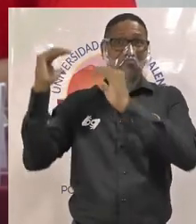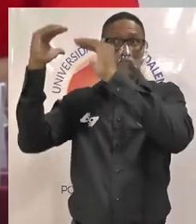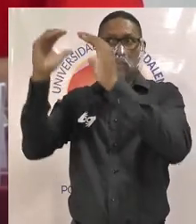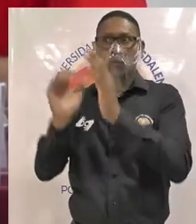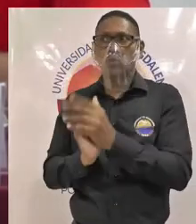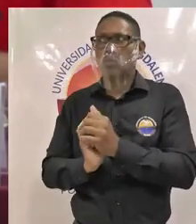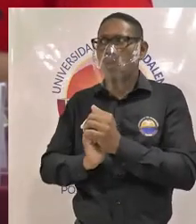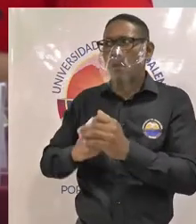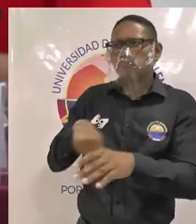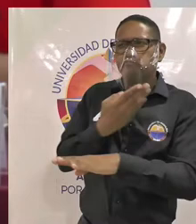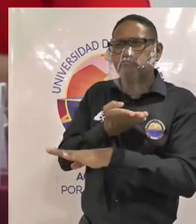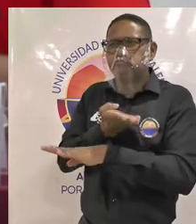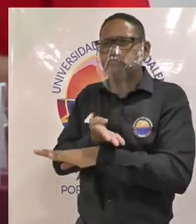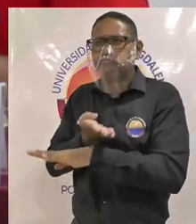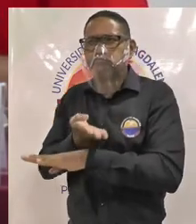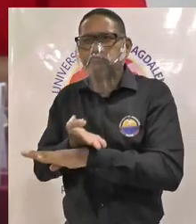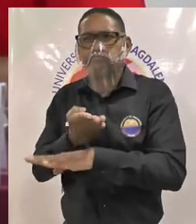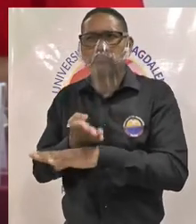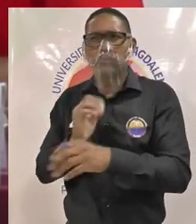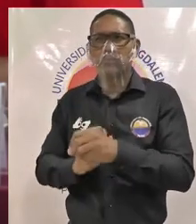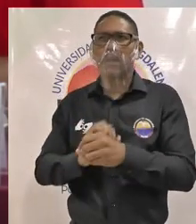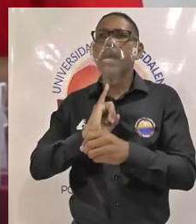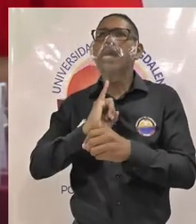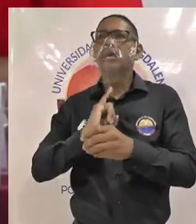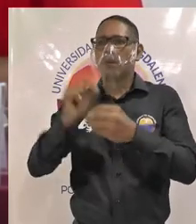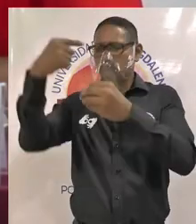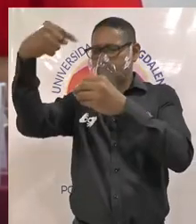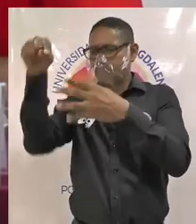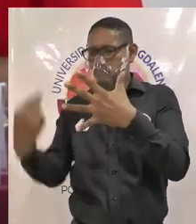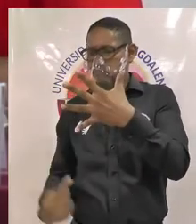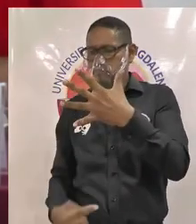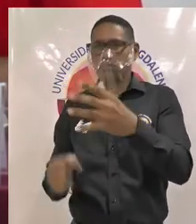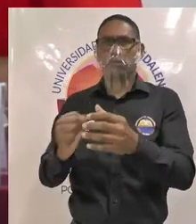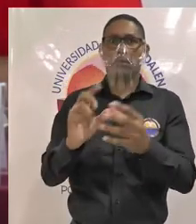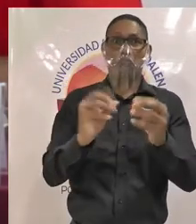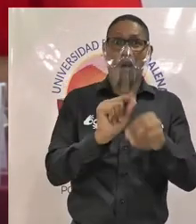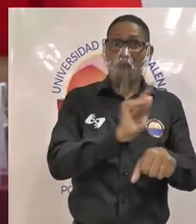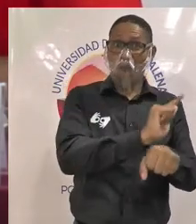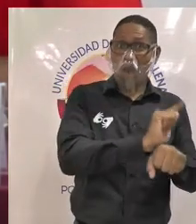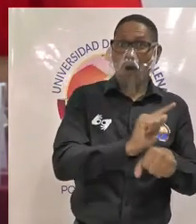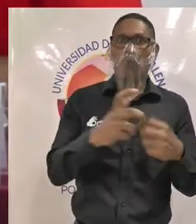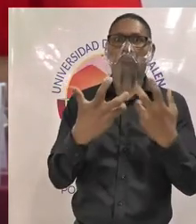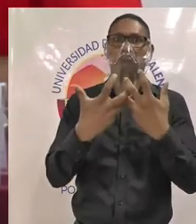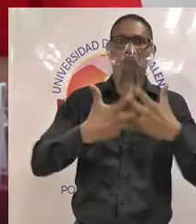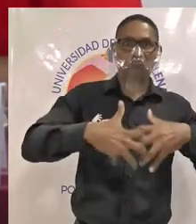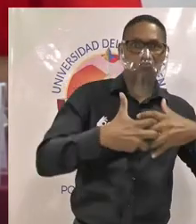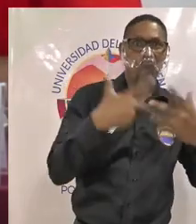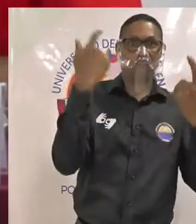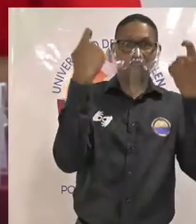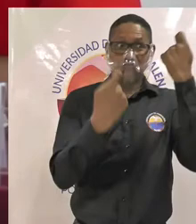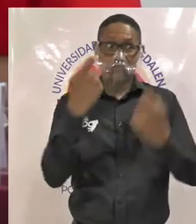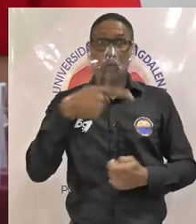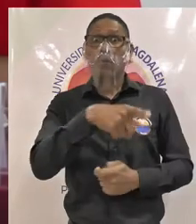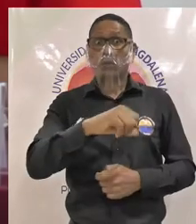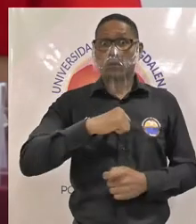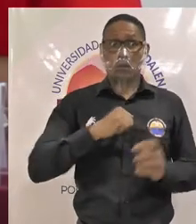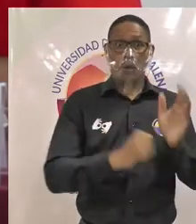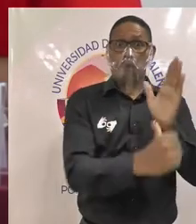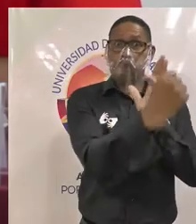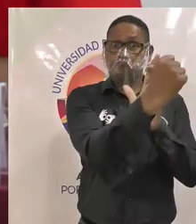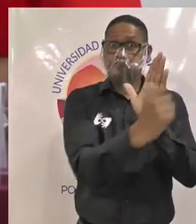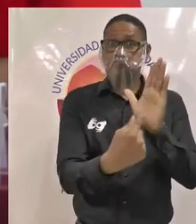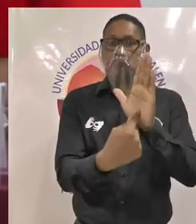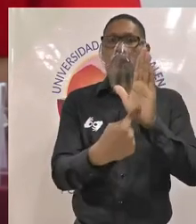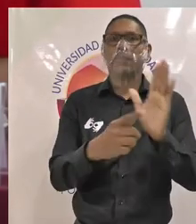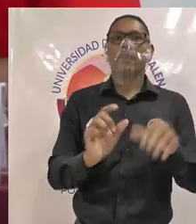así como ciertas facultades como la Facultad de Ciencias Empresariales y Económicas que dentro de Suspensum Académico están incluidos